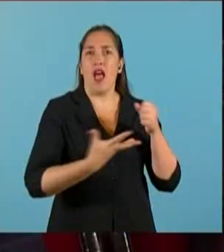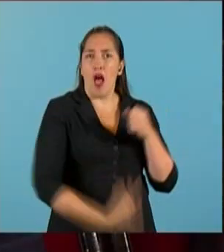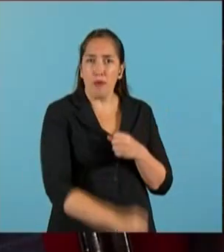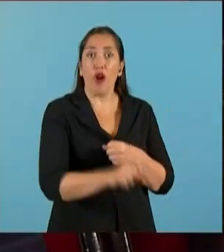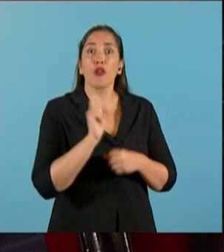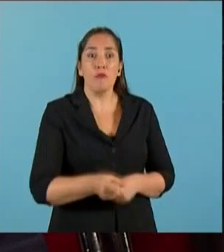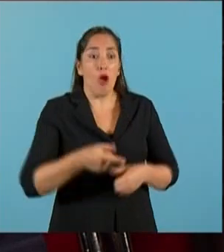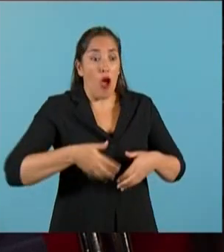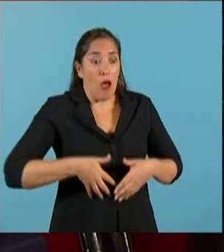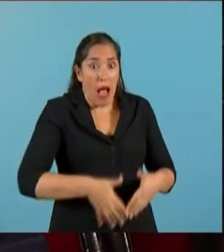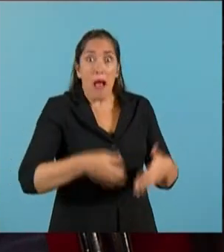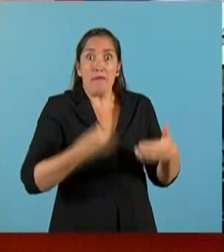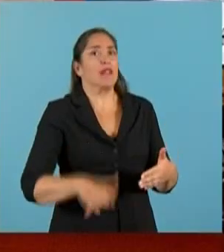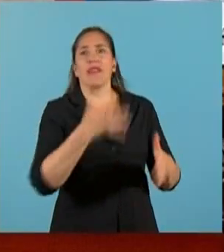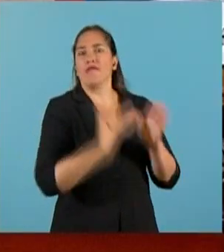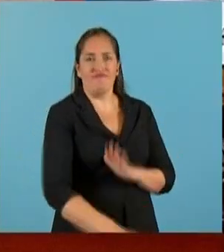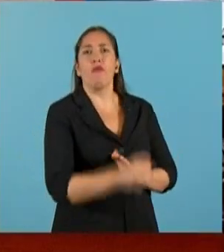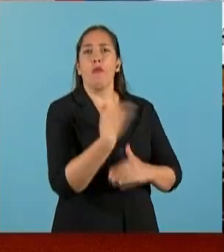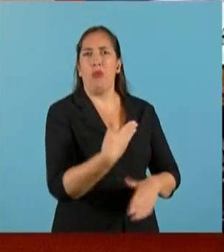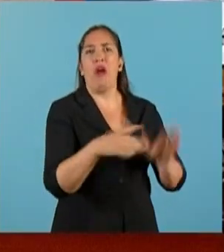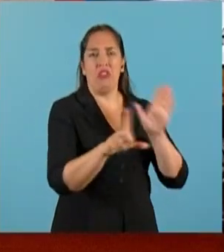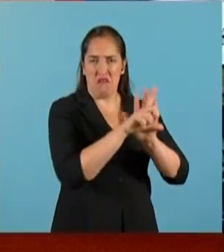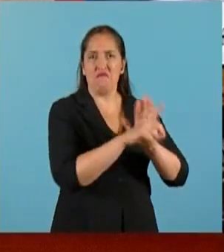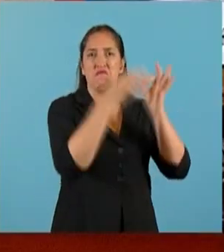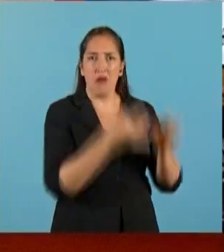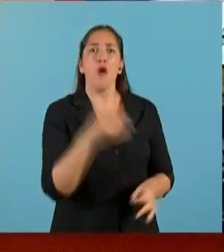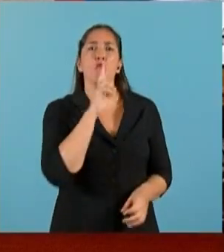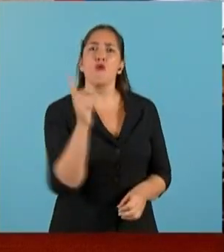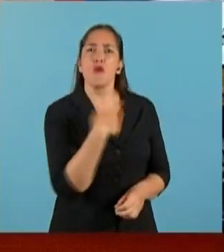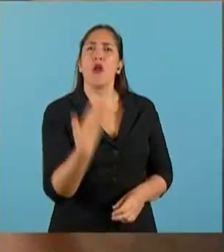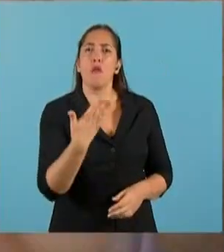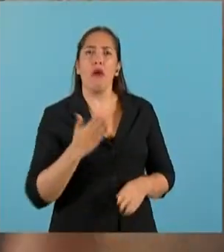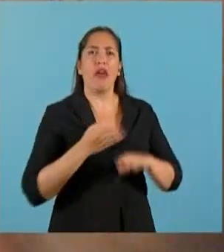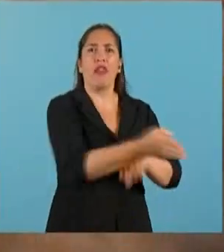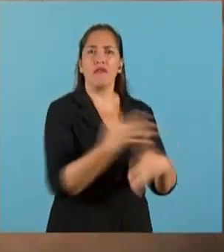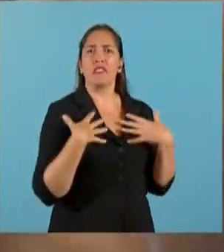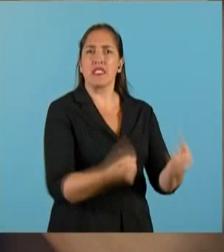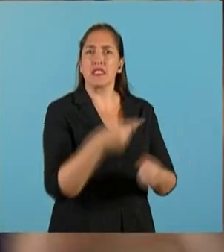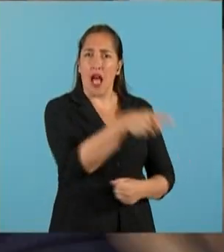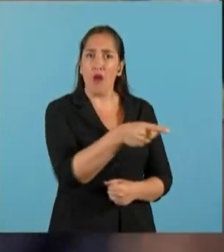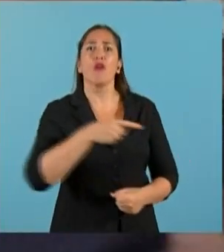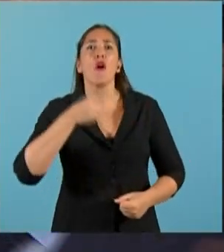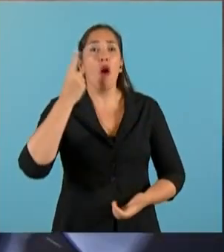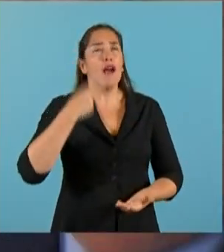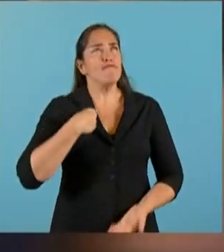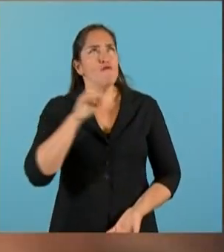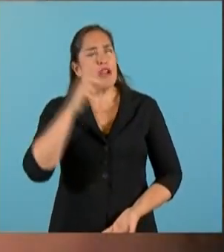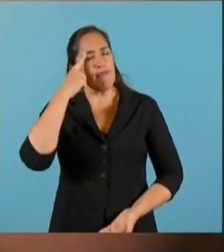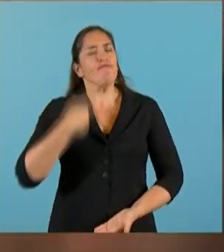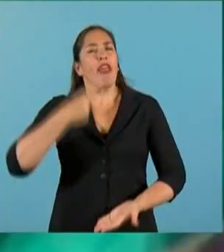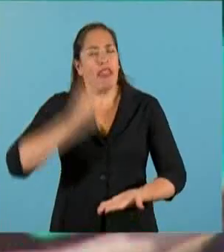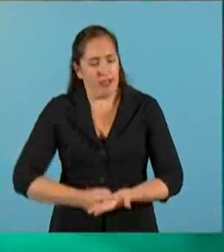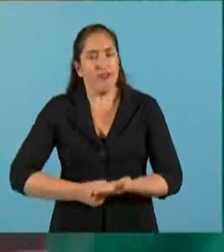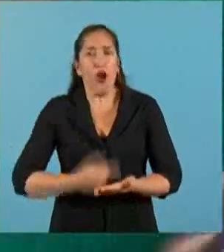tiempo inicial del embarazo y permita a las mujeres acceder al sistema de salud cuando toman la decisión de abortar.